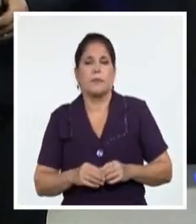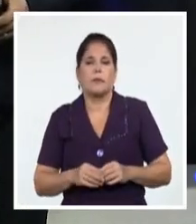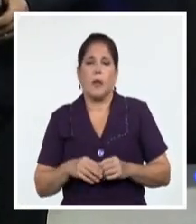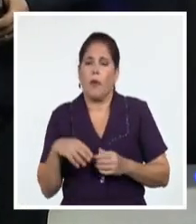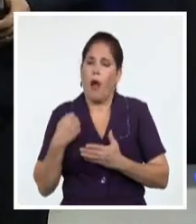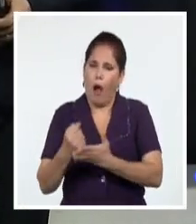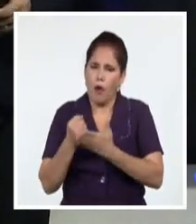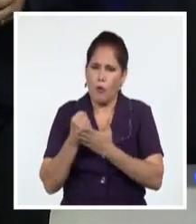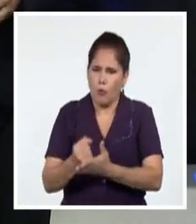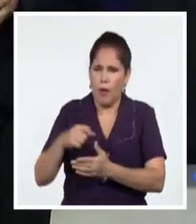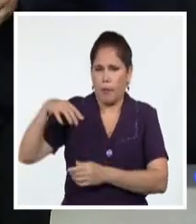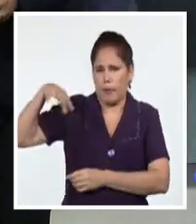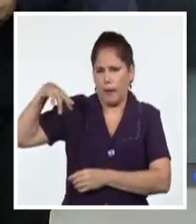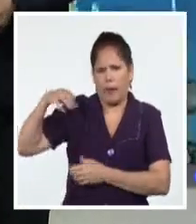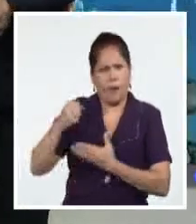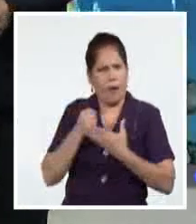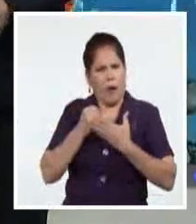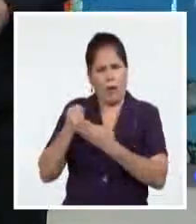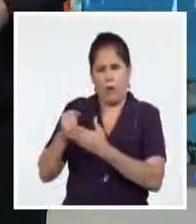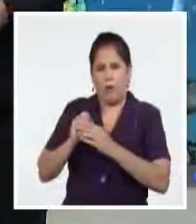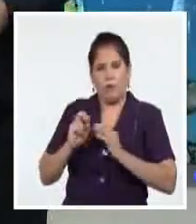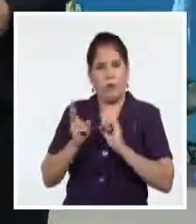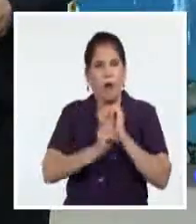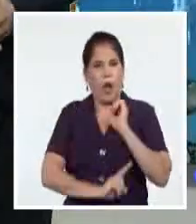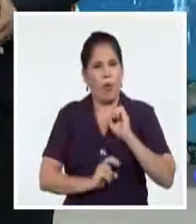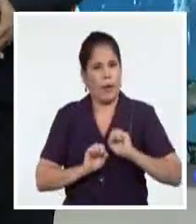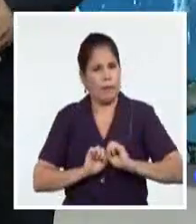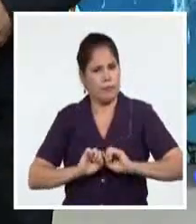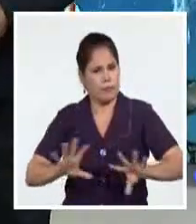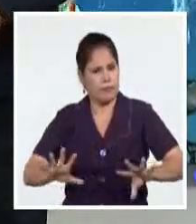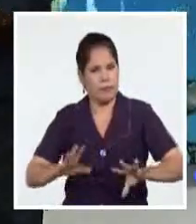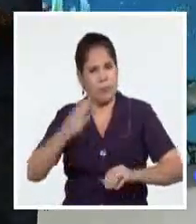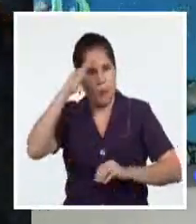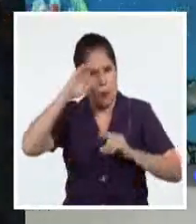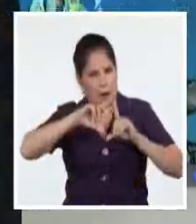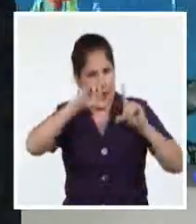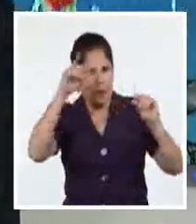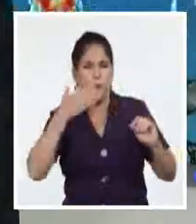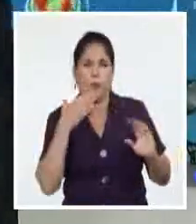solidaridad y el valor que nos distingue a todos los cubanos. Muy buenas noches para todos.